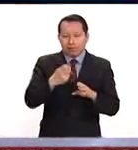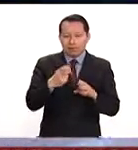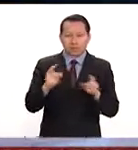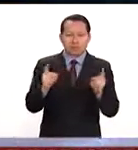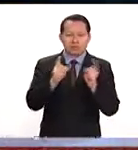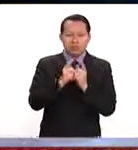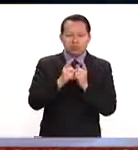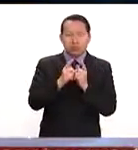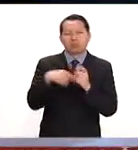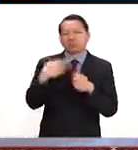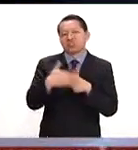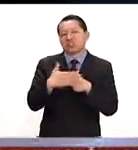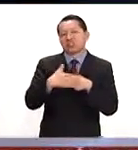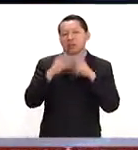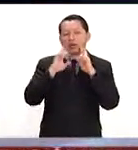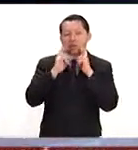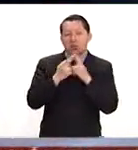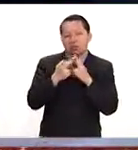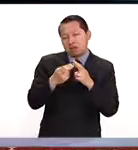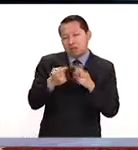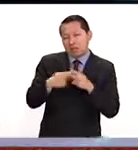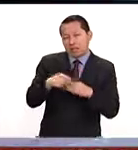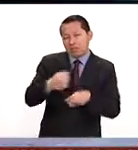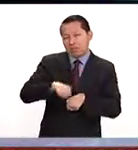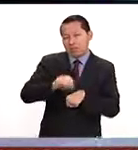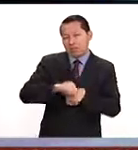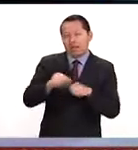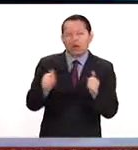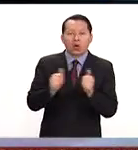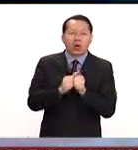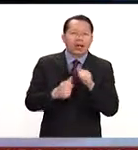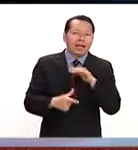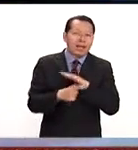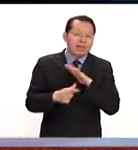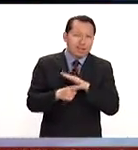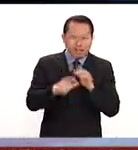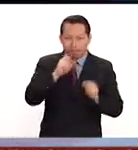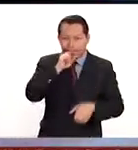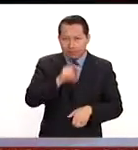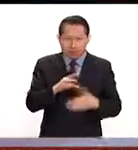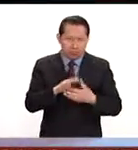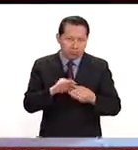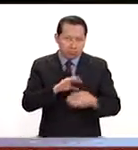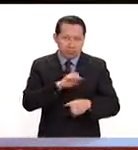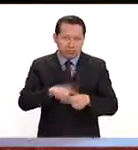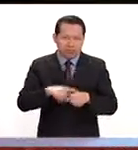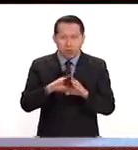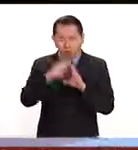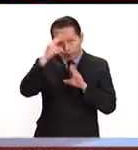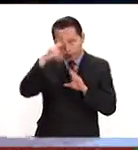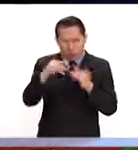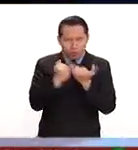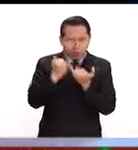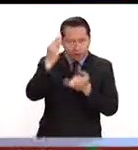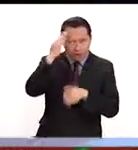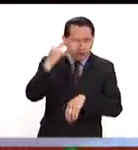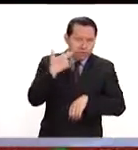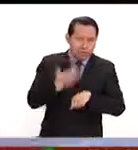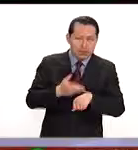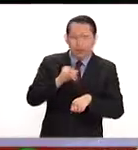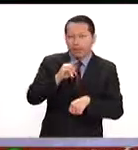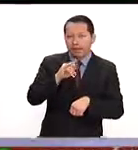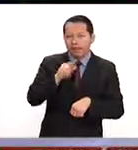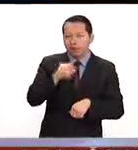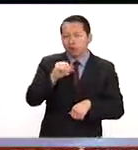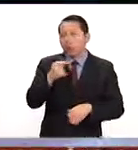que van a iniciar ya a partir de esta semana con los gabinetes especializados, entre ellos el de México encabezado por Elfonso Guajara, el